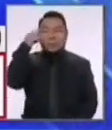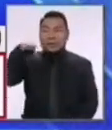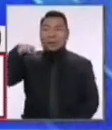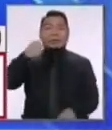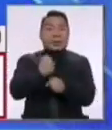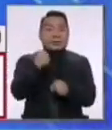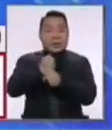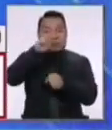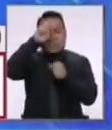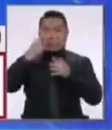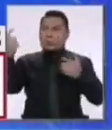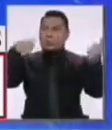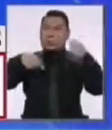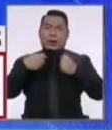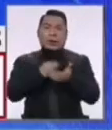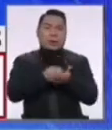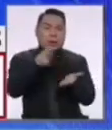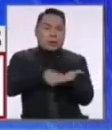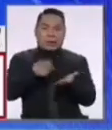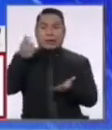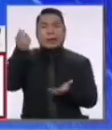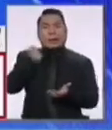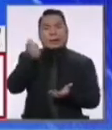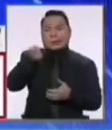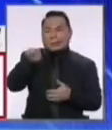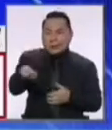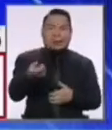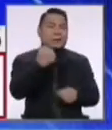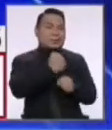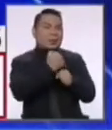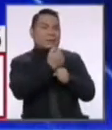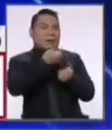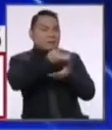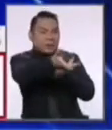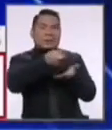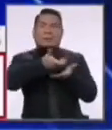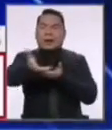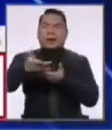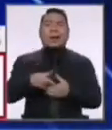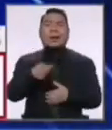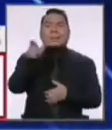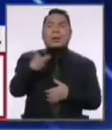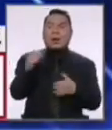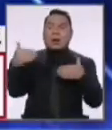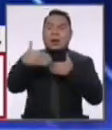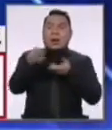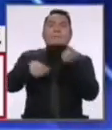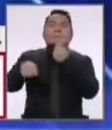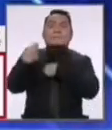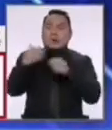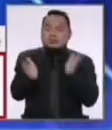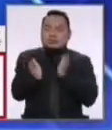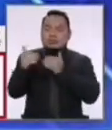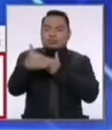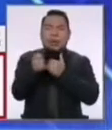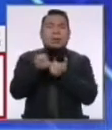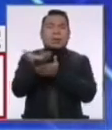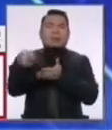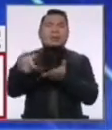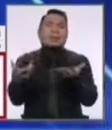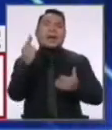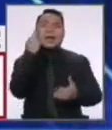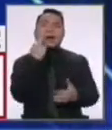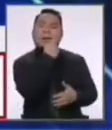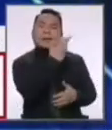trabajo a peruanos, ¿no es cierto?, que tienen que pagar alquiler, que tienen que pagar asistentes, la pequeña bodega, digamos el